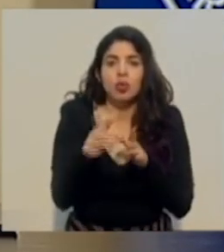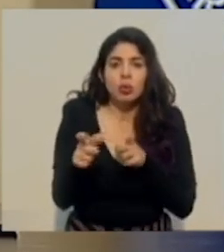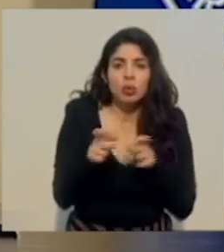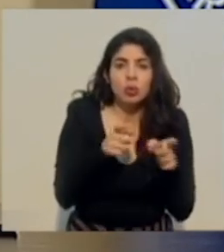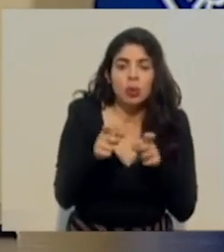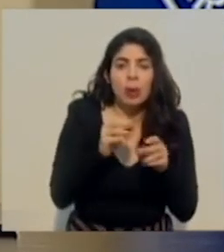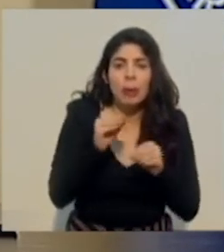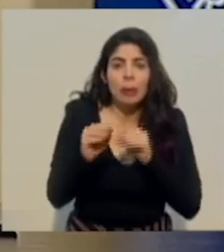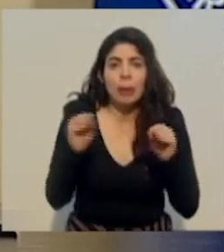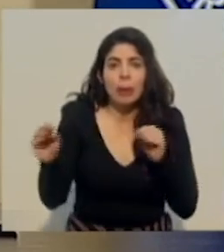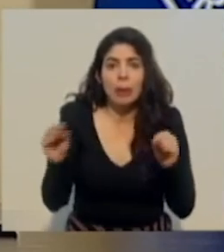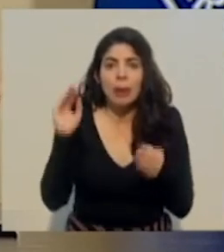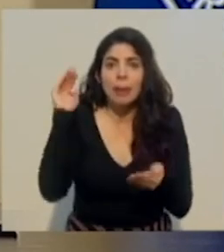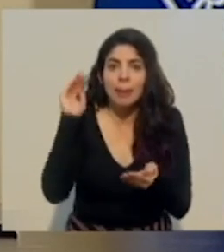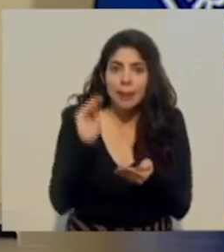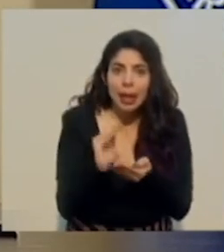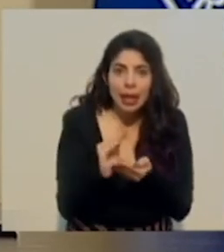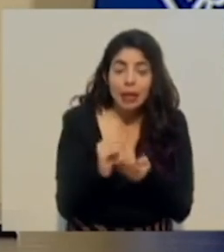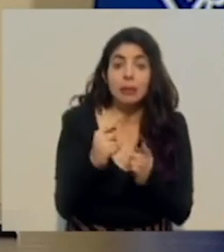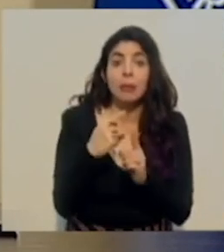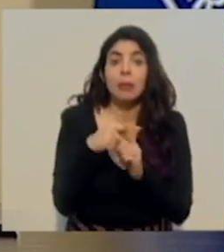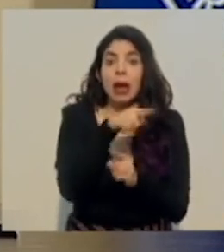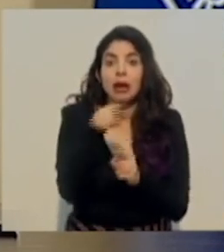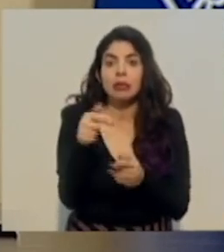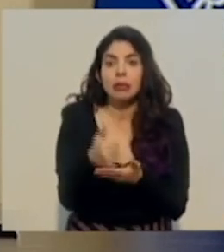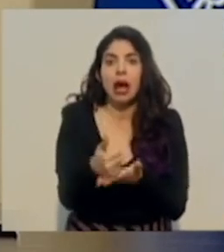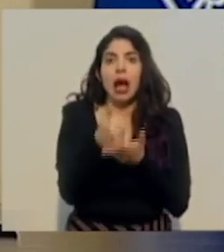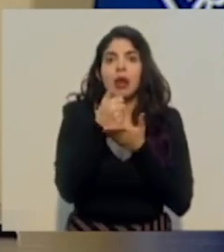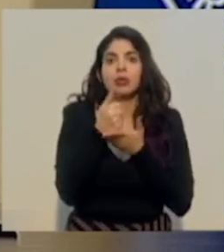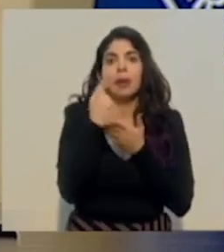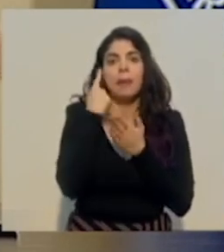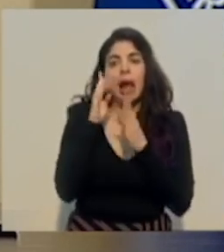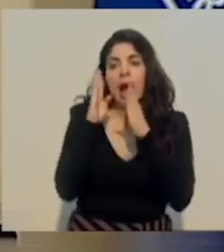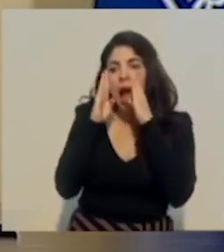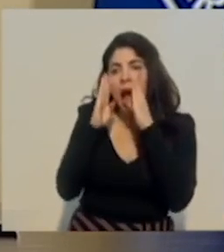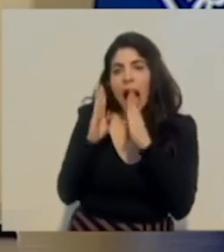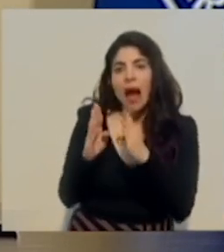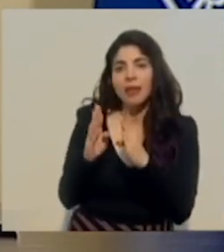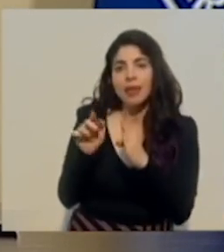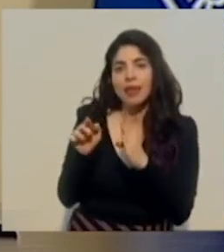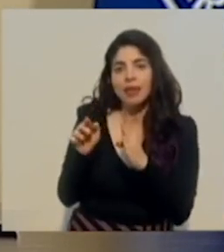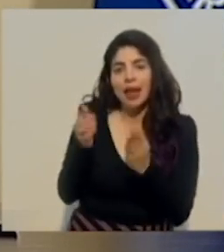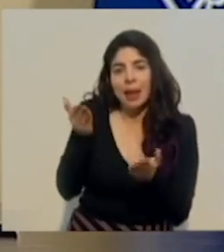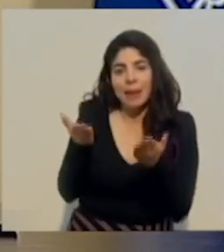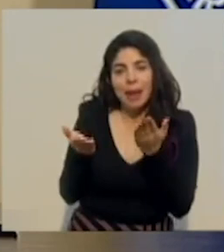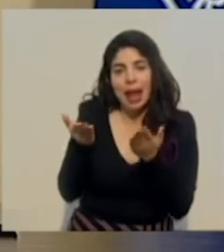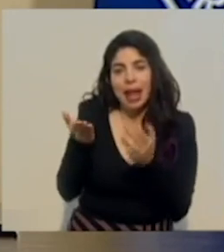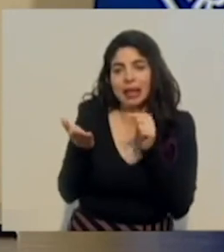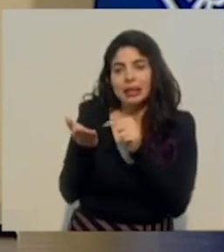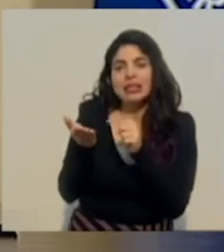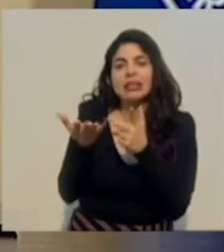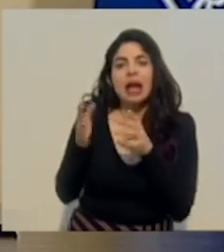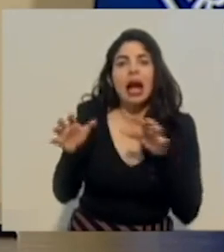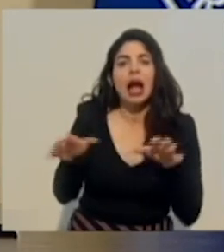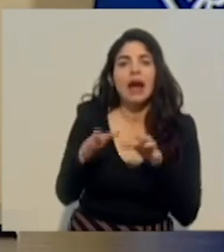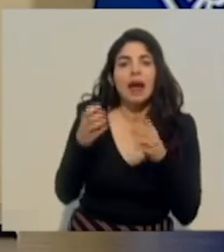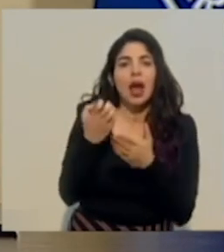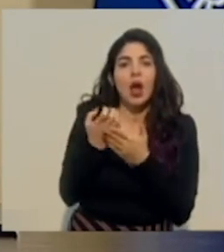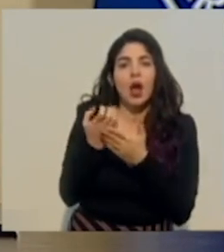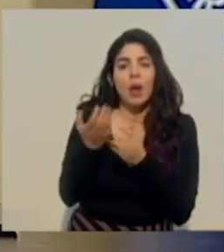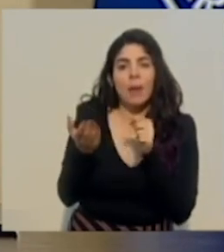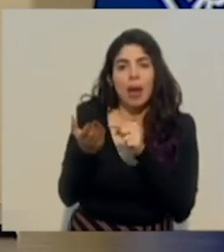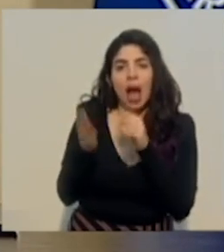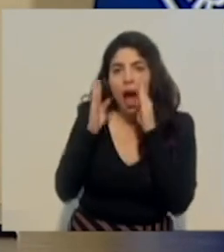dar mayor atención a ese otro lado de la balanza que son las actividades económicas. Hemos venido